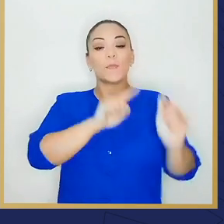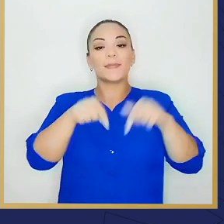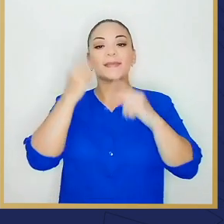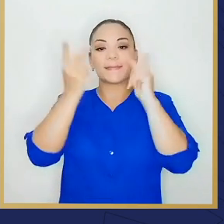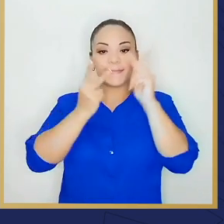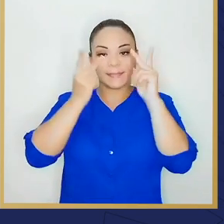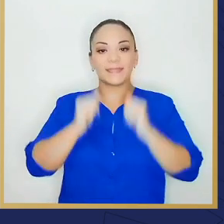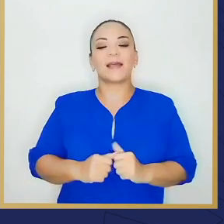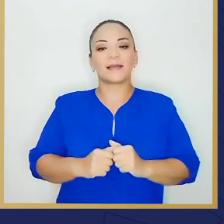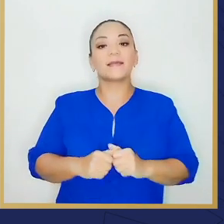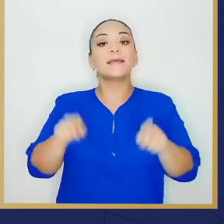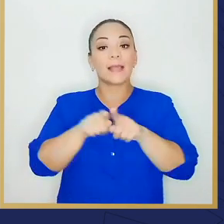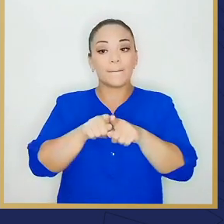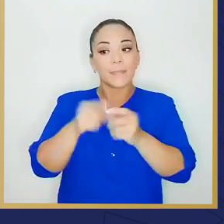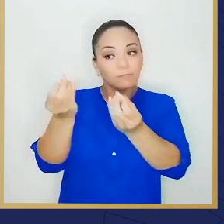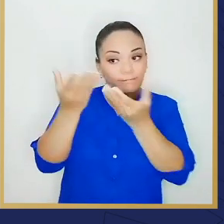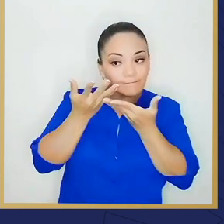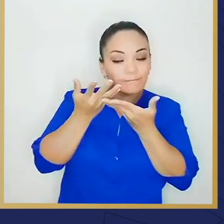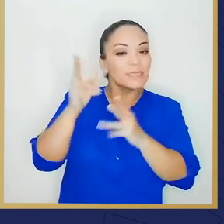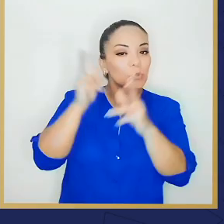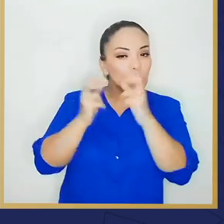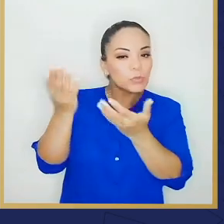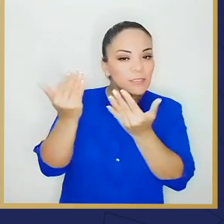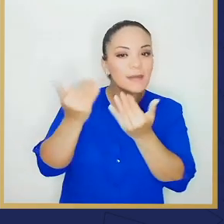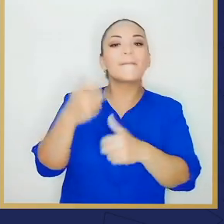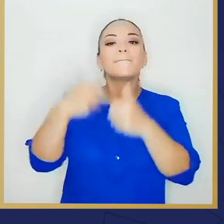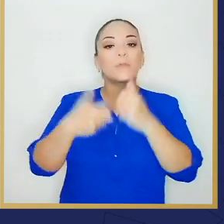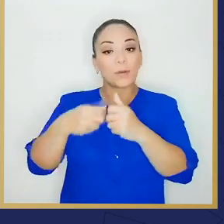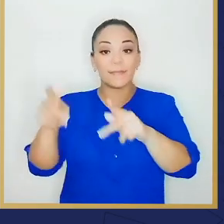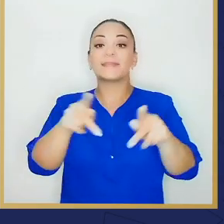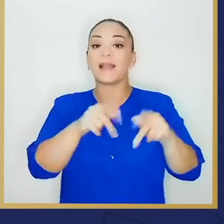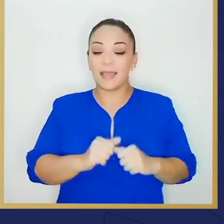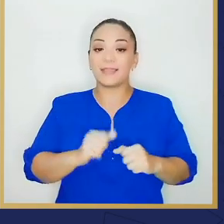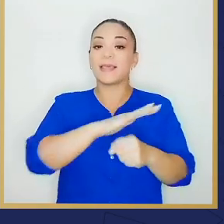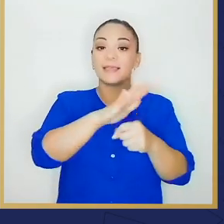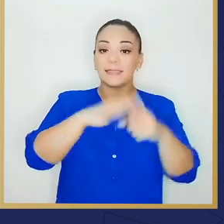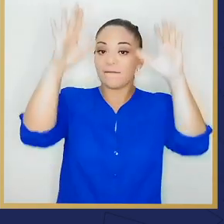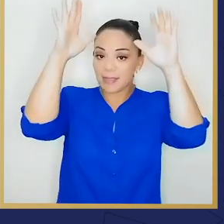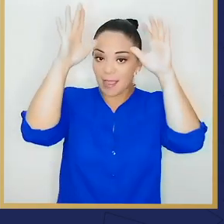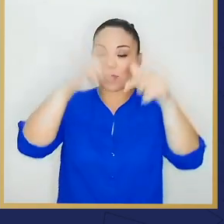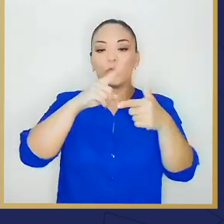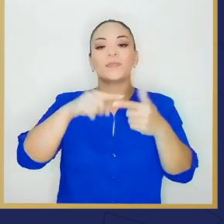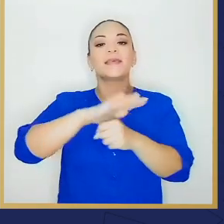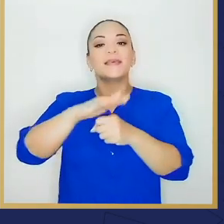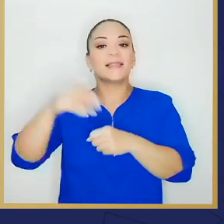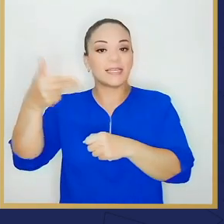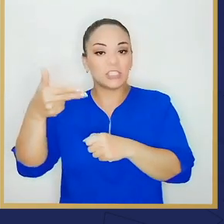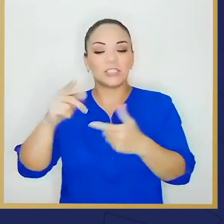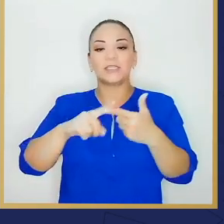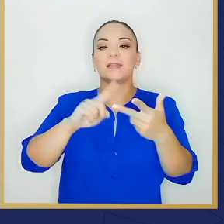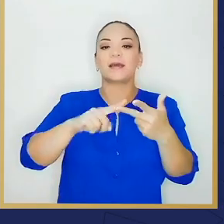Vine a visitarlos y a escuchar de primera mano los problemas de la gente en la isla Venado, en la isla